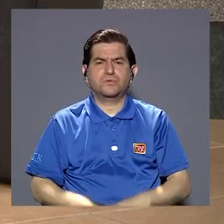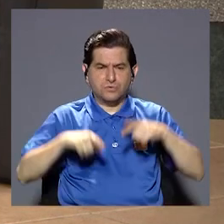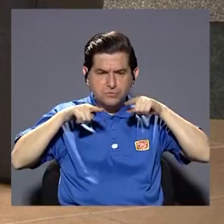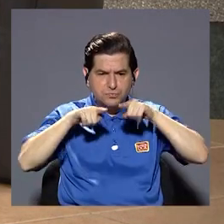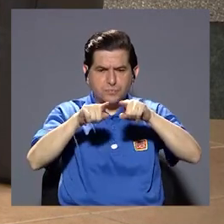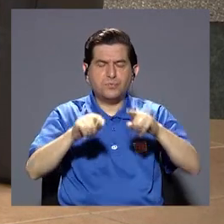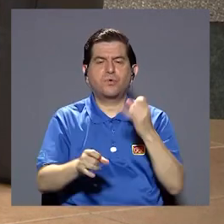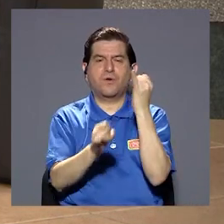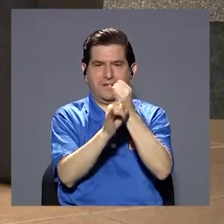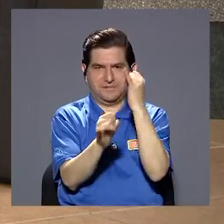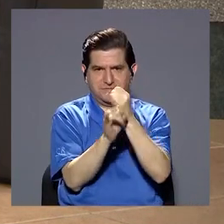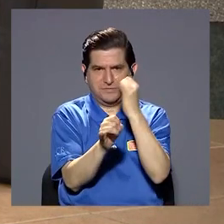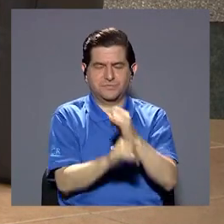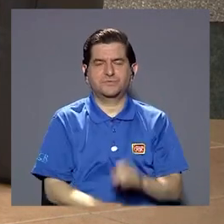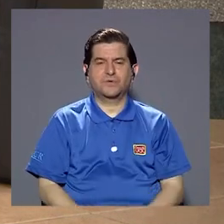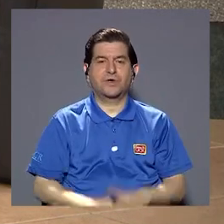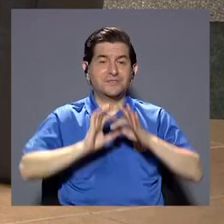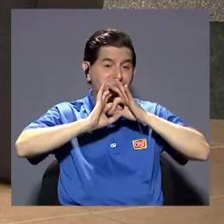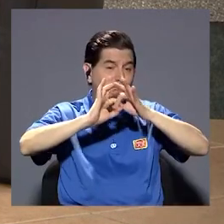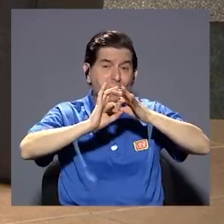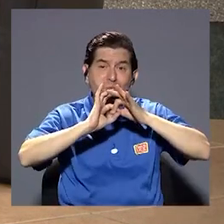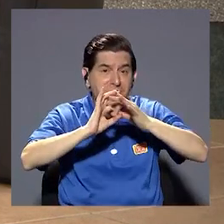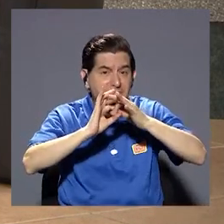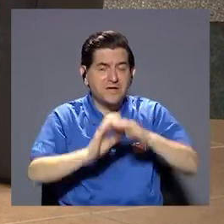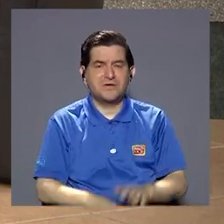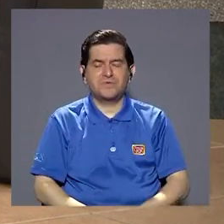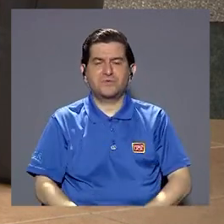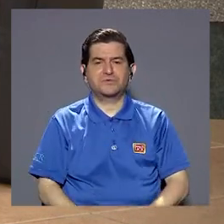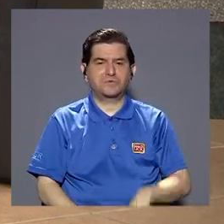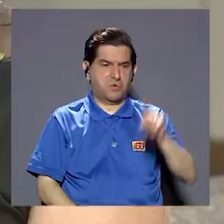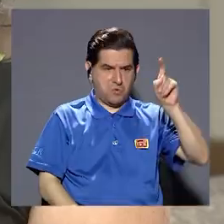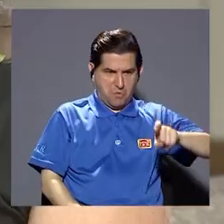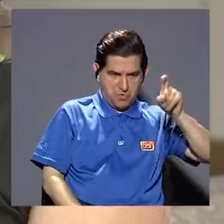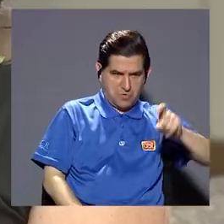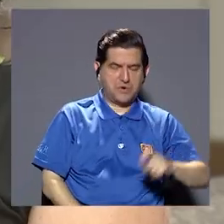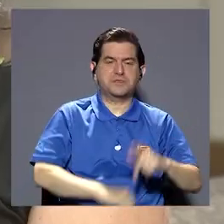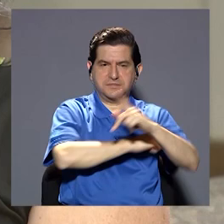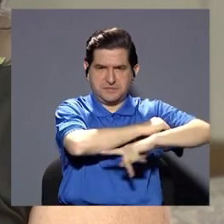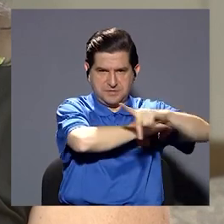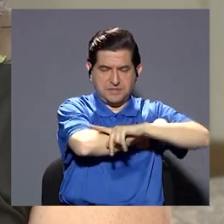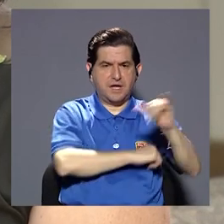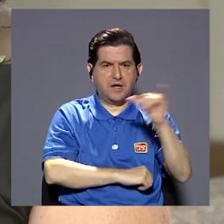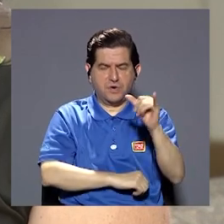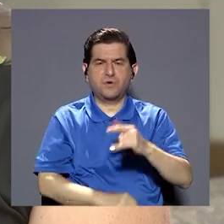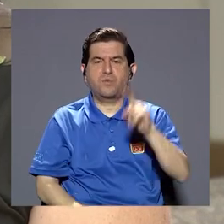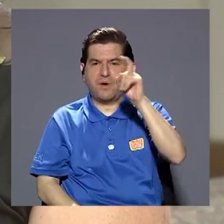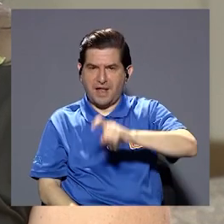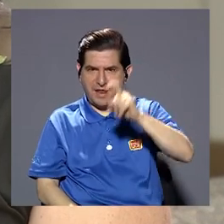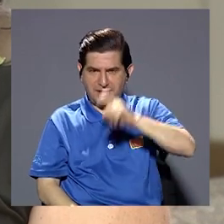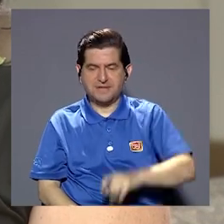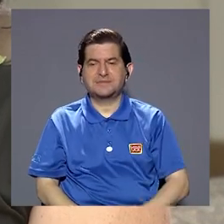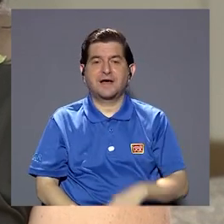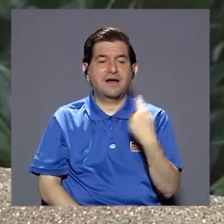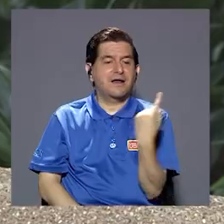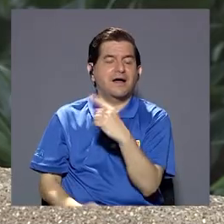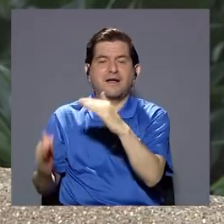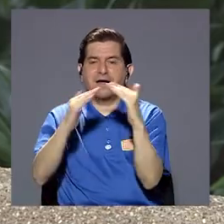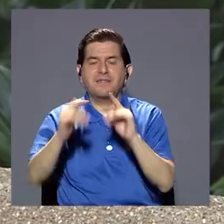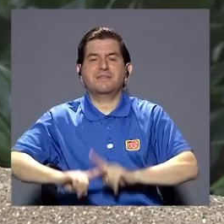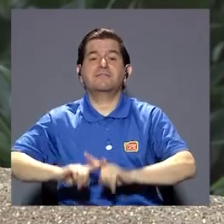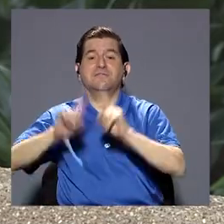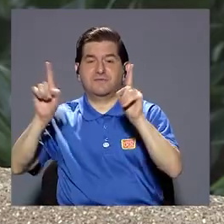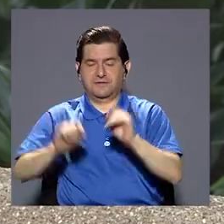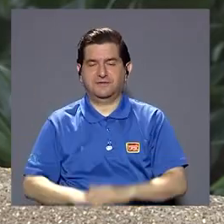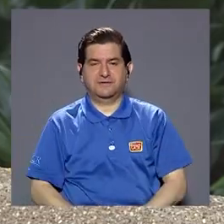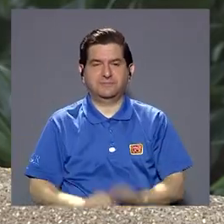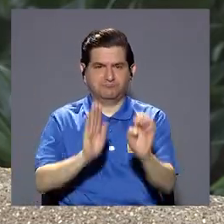siempre alineados con todo lo institucional entonces vamos de la mano tanto con lo que es necesario ahora a nivel país como lo que es necesario en